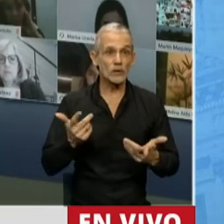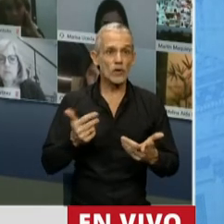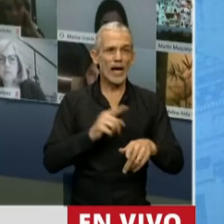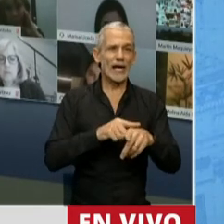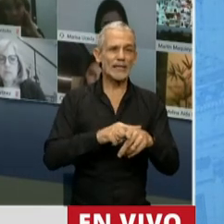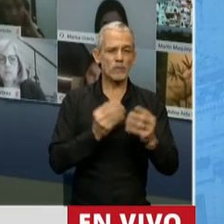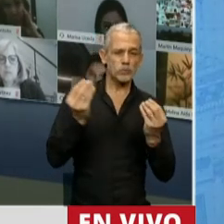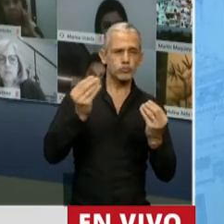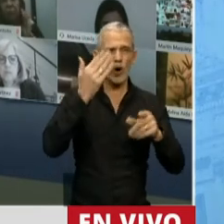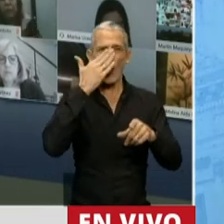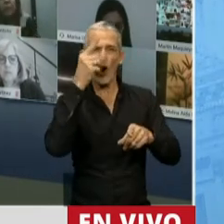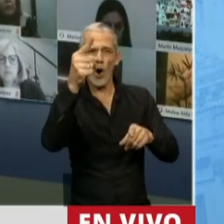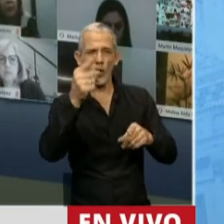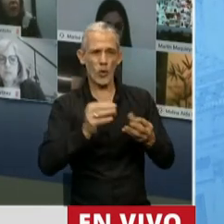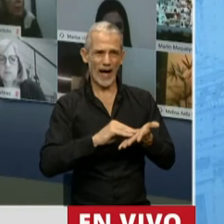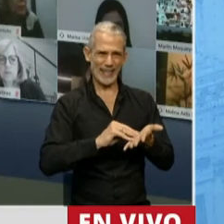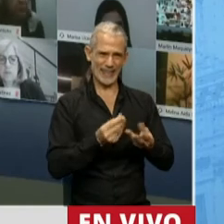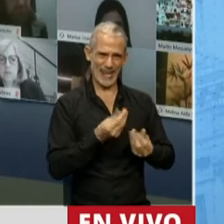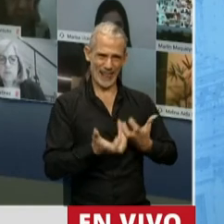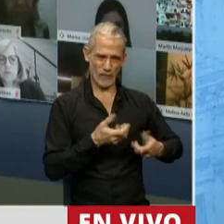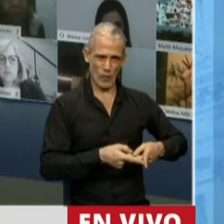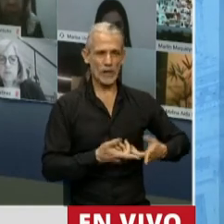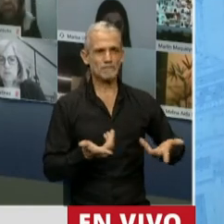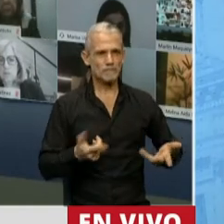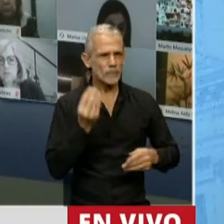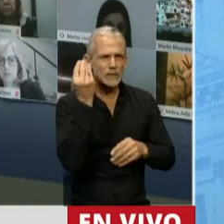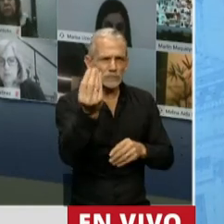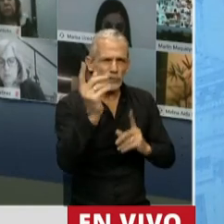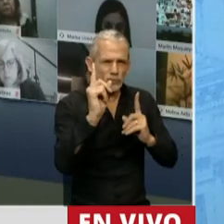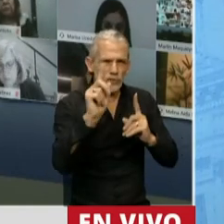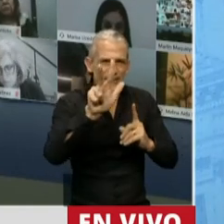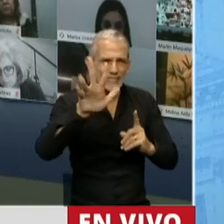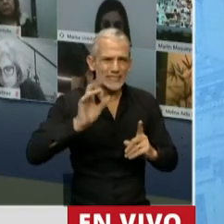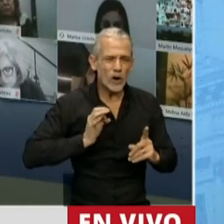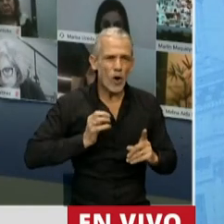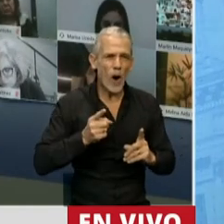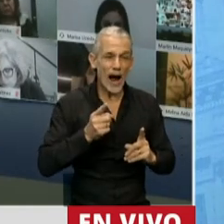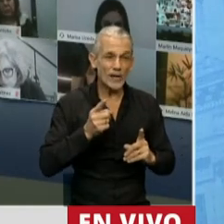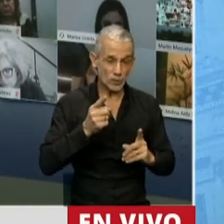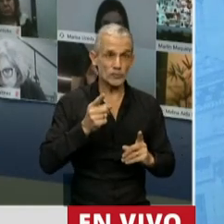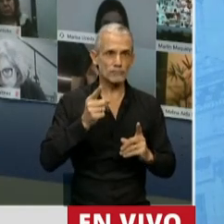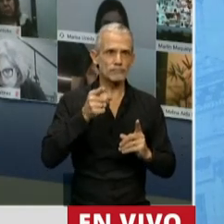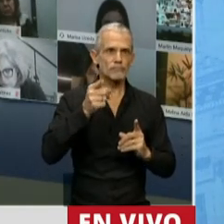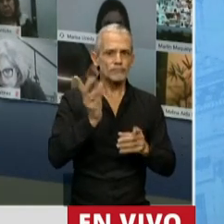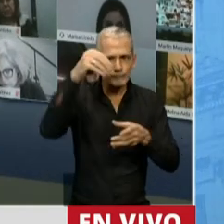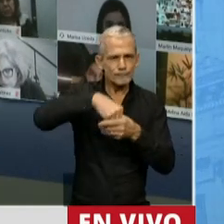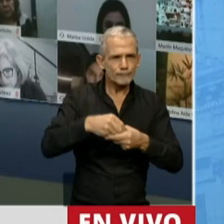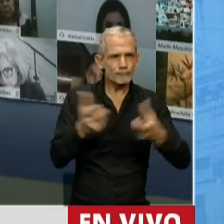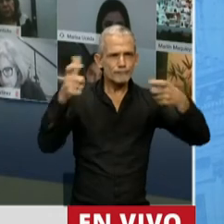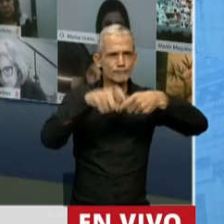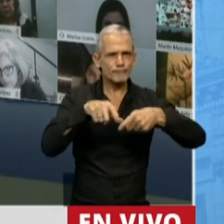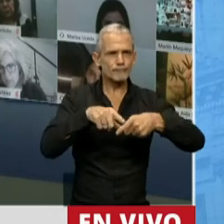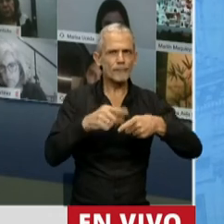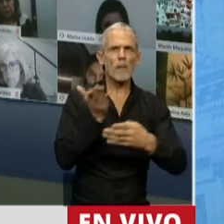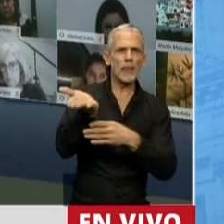su residencia entre Córdoba y Tierra del Fuego se dedicó durante 35 años y Alejandro integró la Comitiva Oficial como